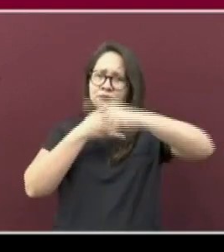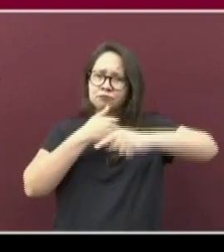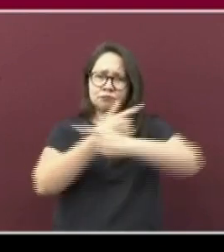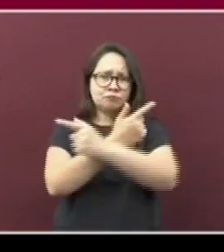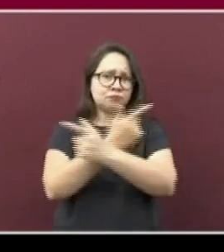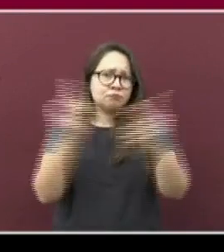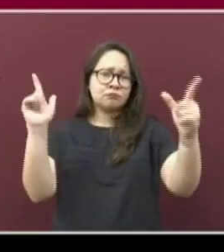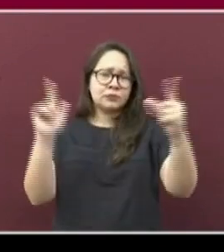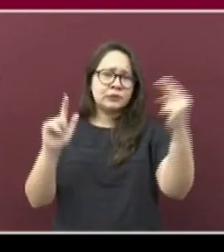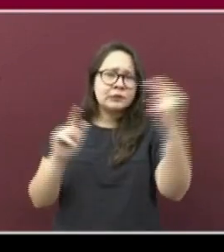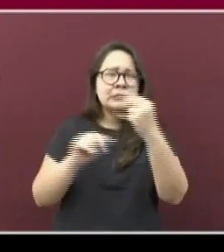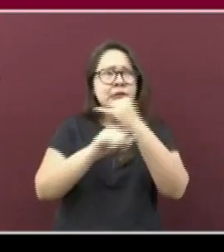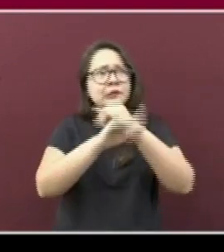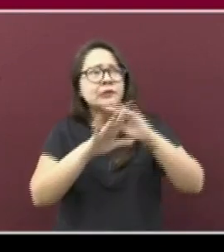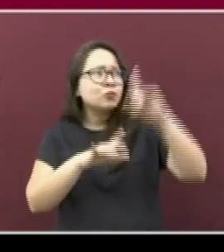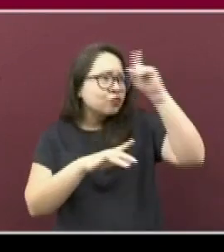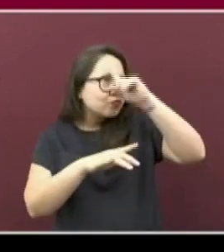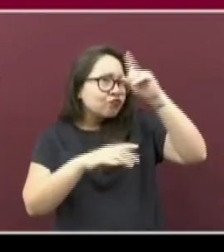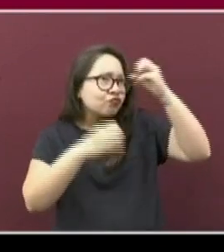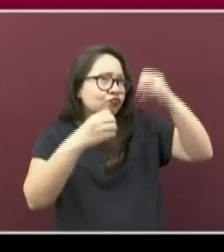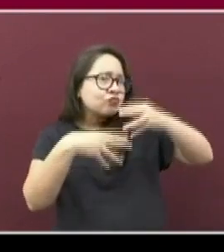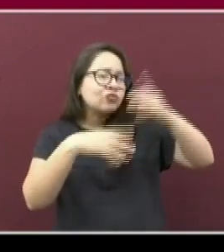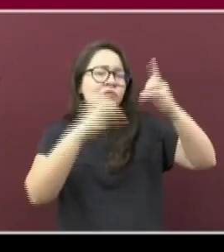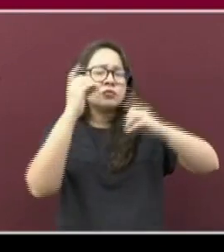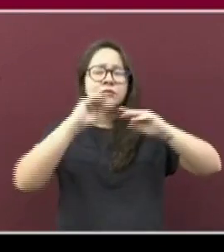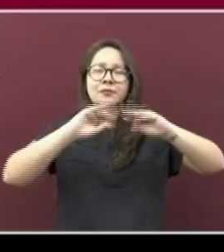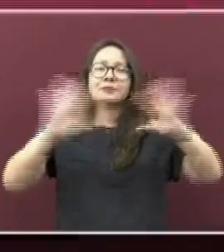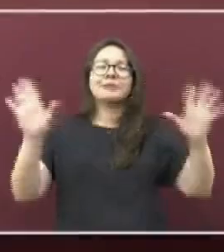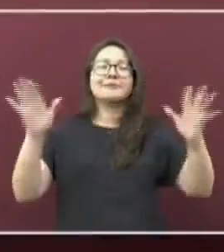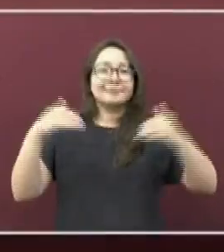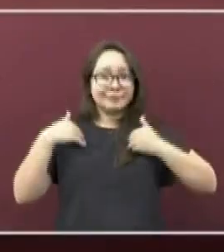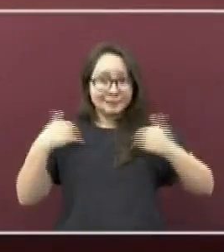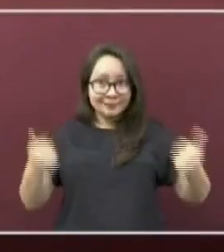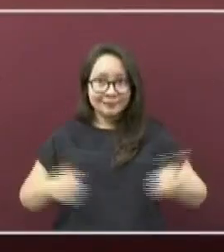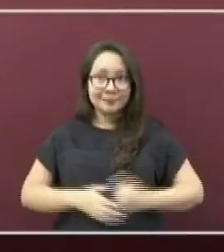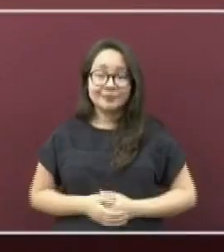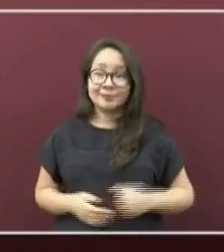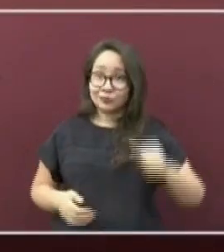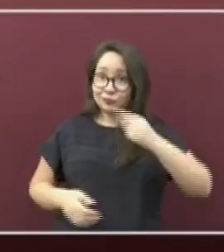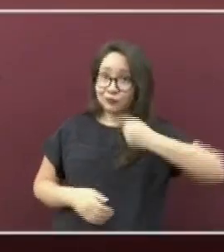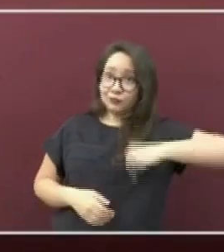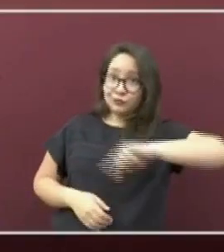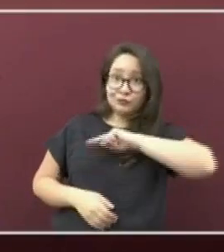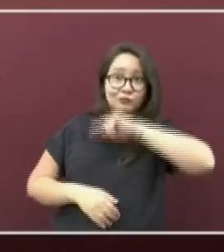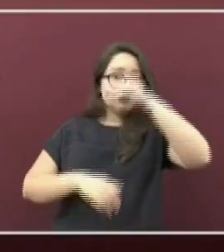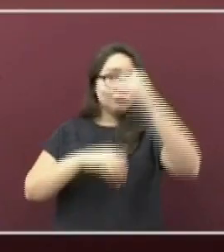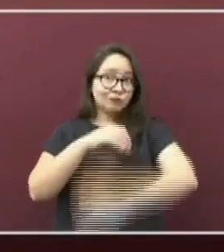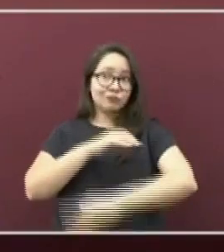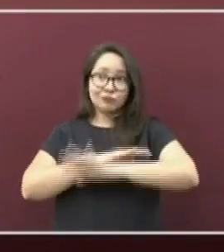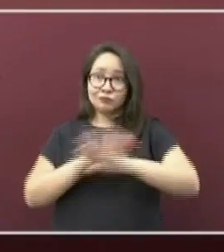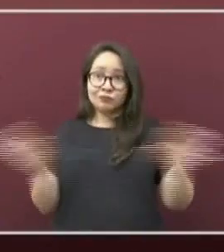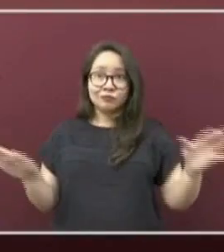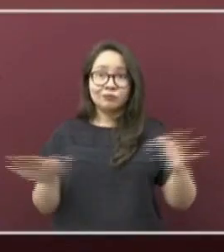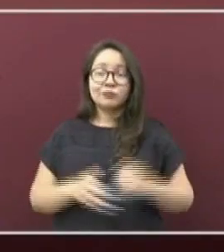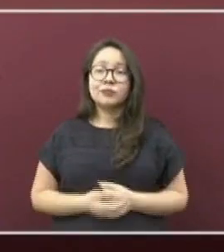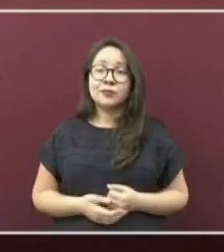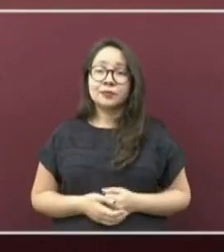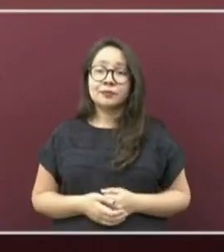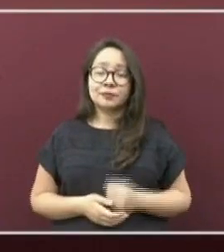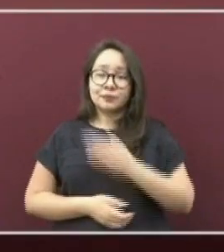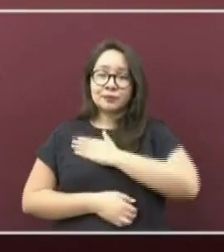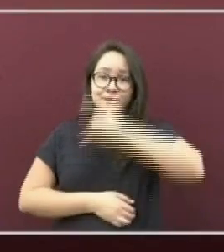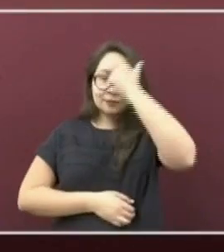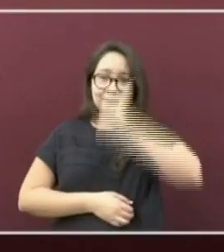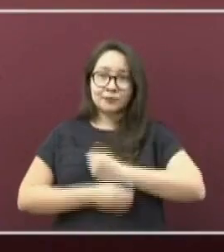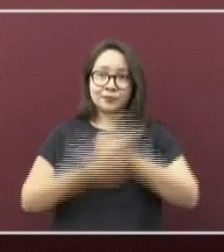si necesita asesoría o aclarar dudas. Por nuestra parte es todo. Muy